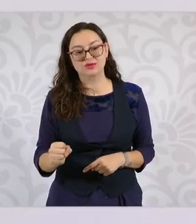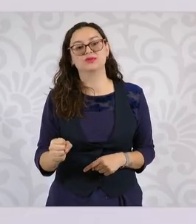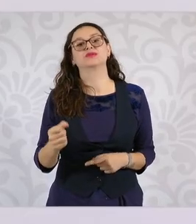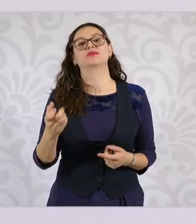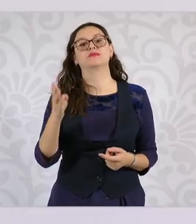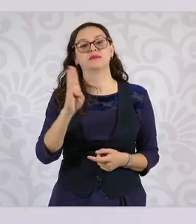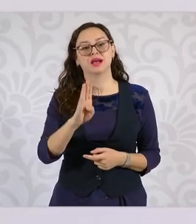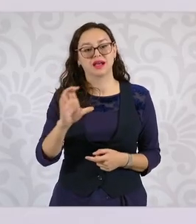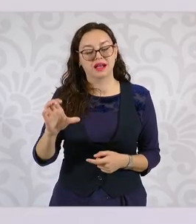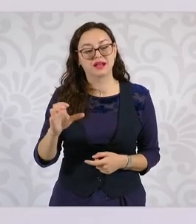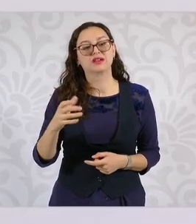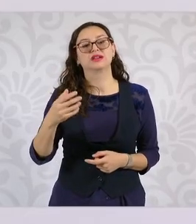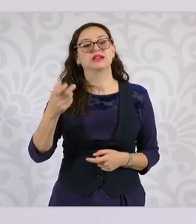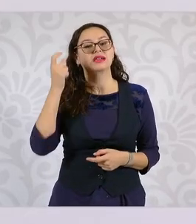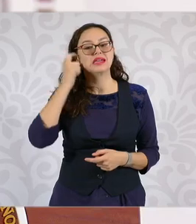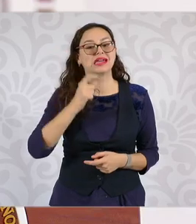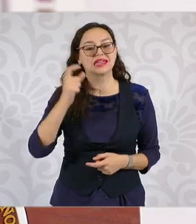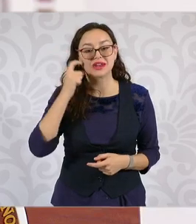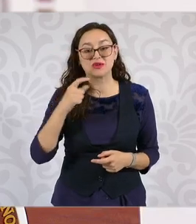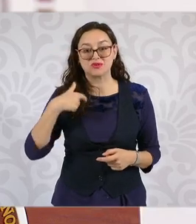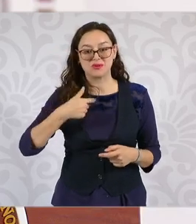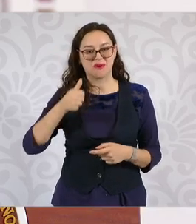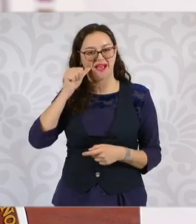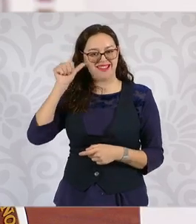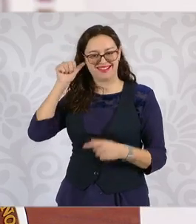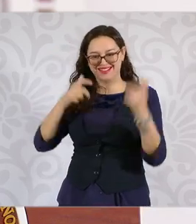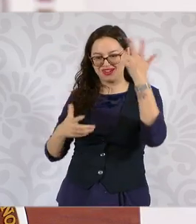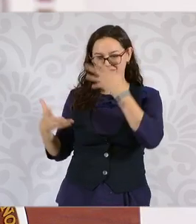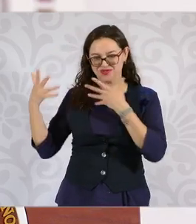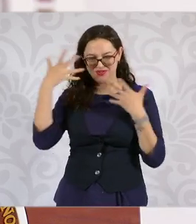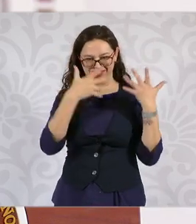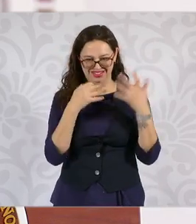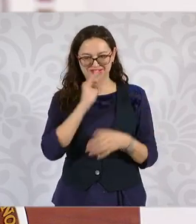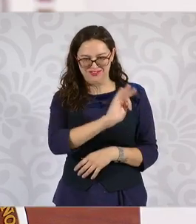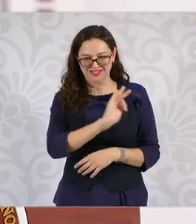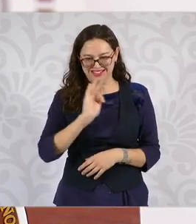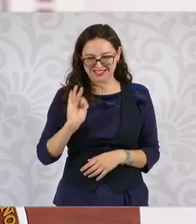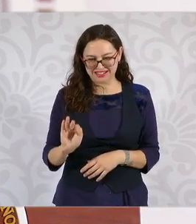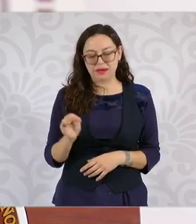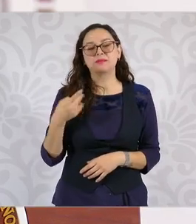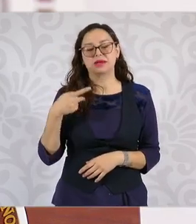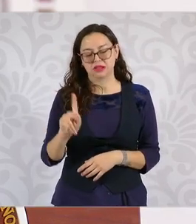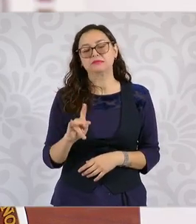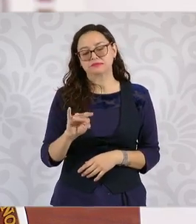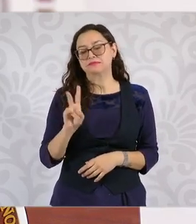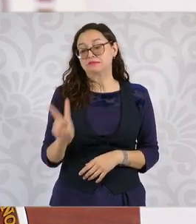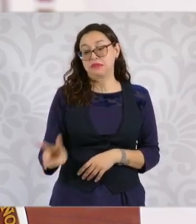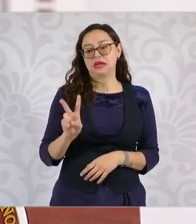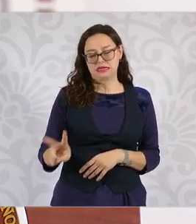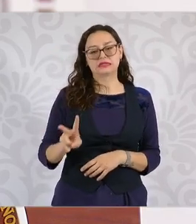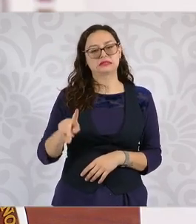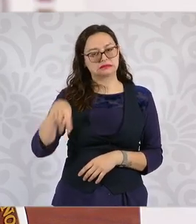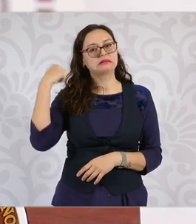Entonces, sí, este viernes vamos a estar en Tabasco, ya les vamos a dar a conocer los detalles.